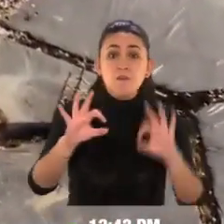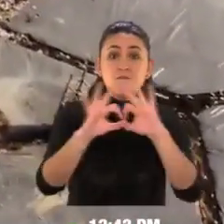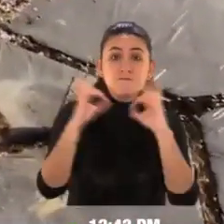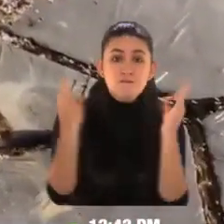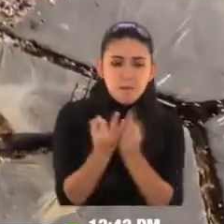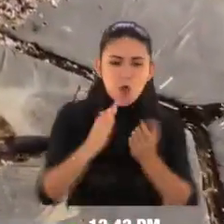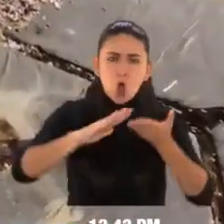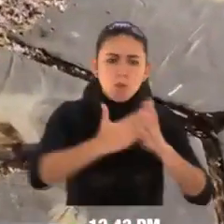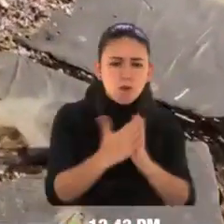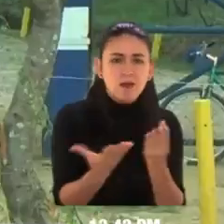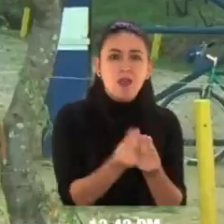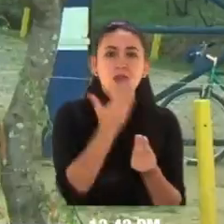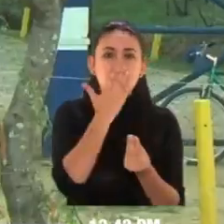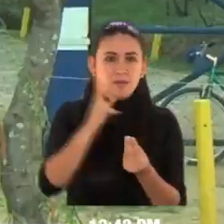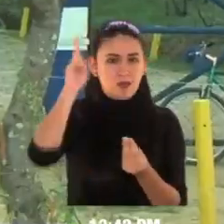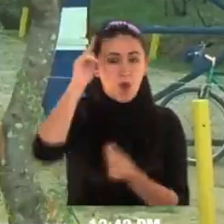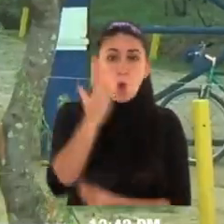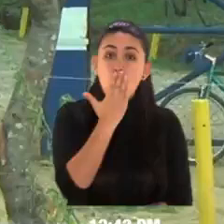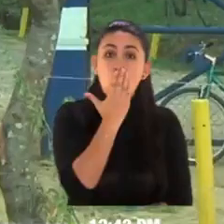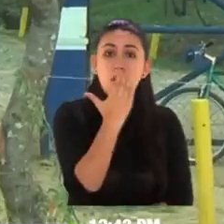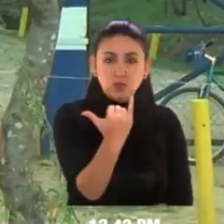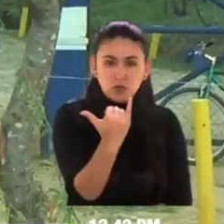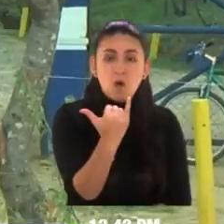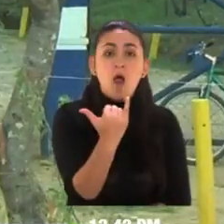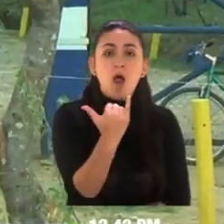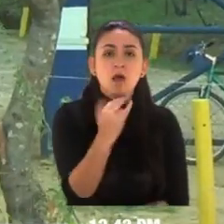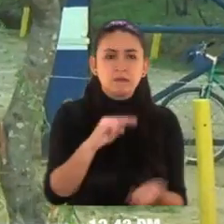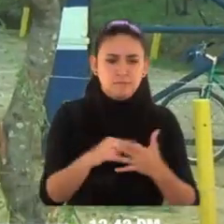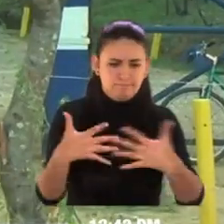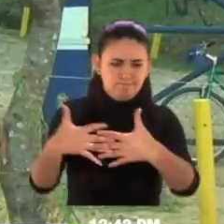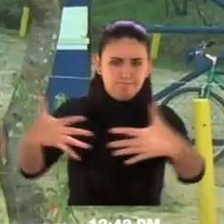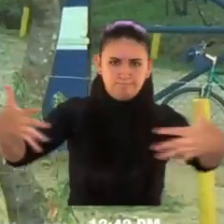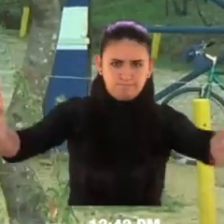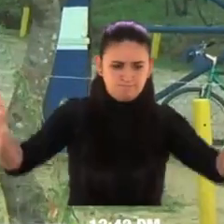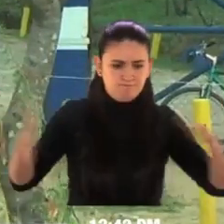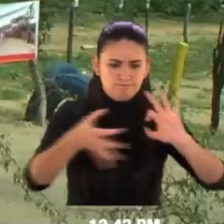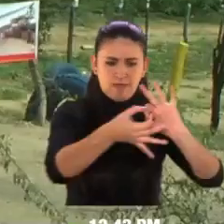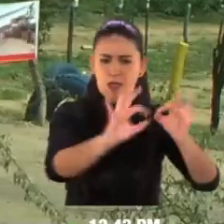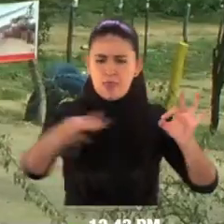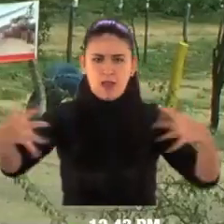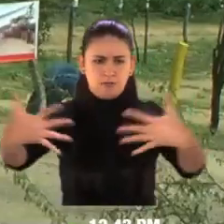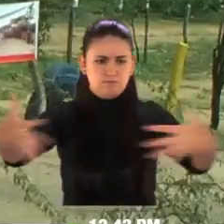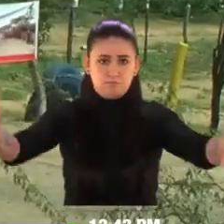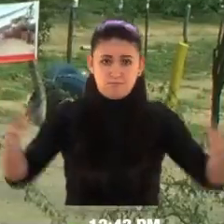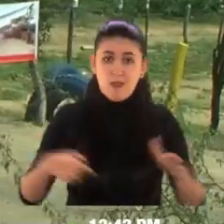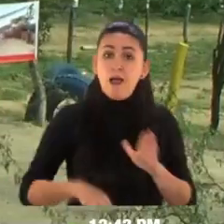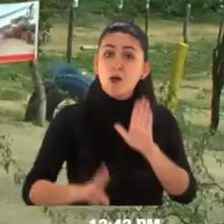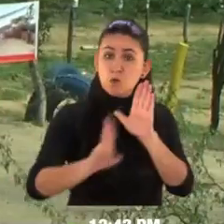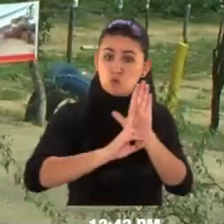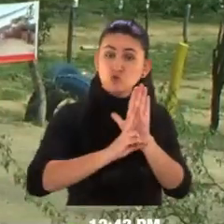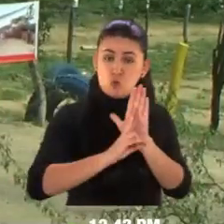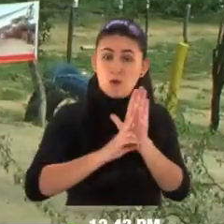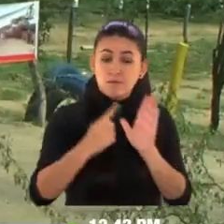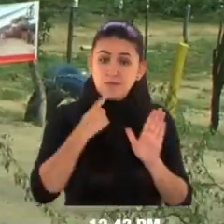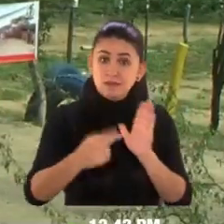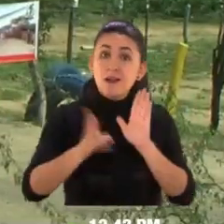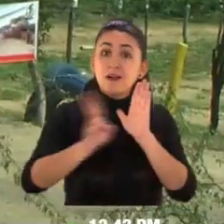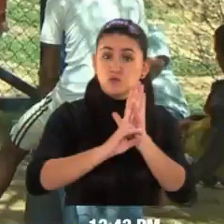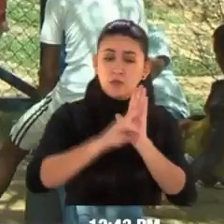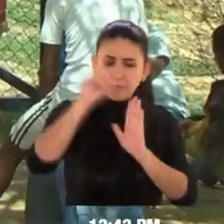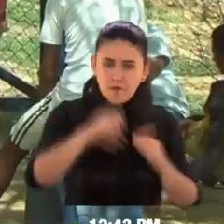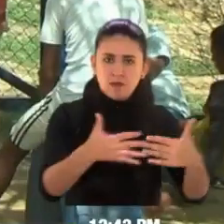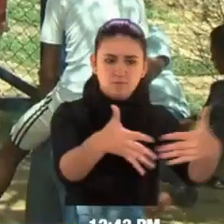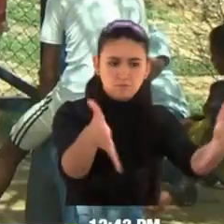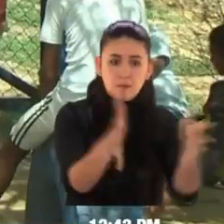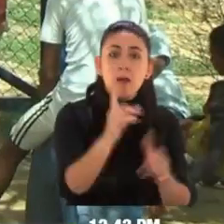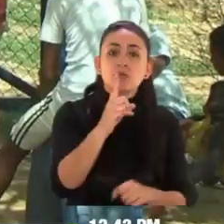5 comunidades indígenas Wayú continúan con cadenas en los portones y recordaron que hay una resolución ambiental de cierre en el sitio vigente sin